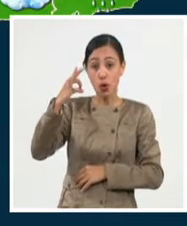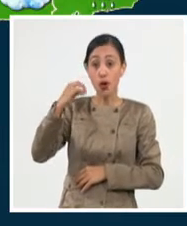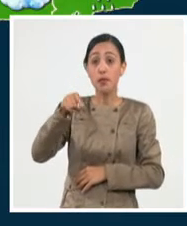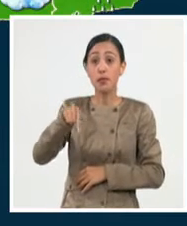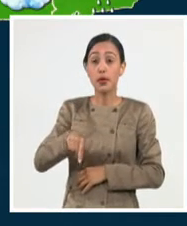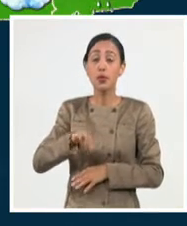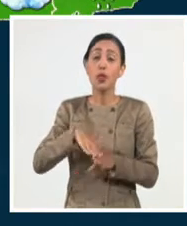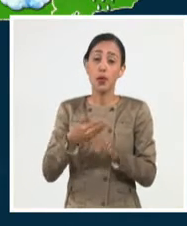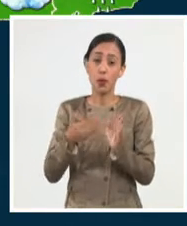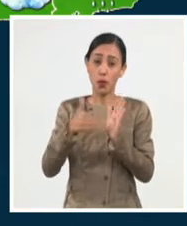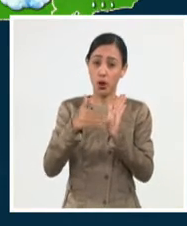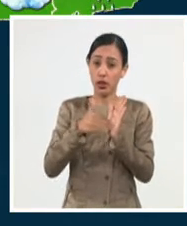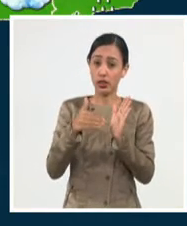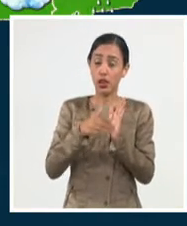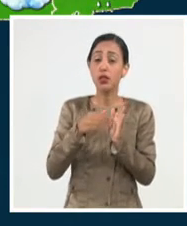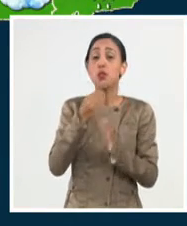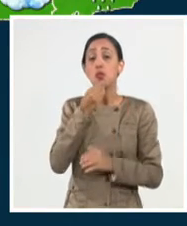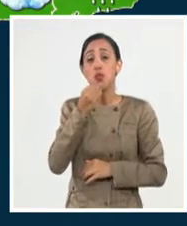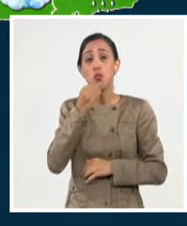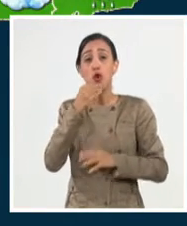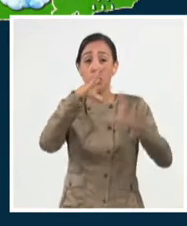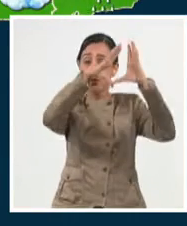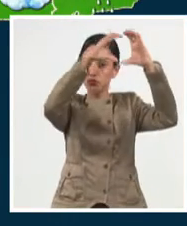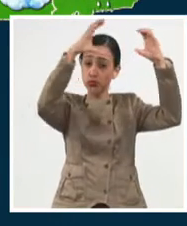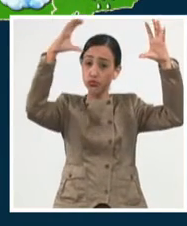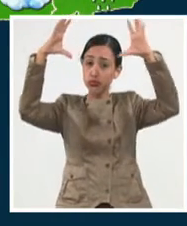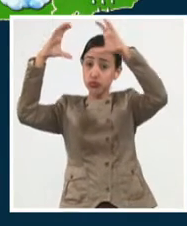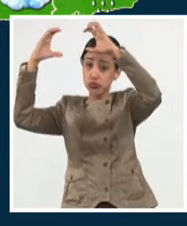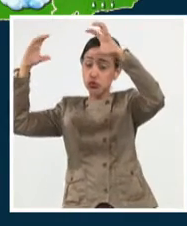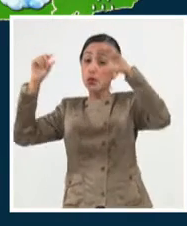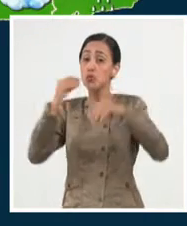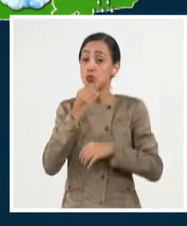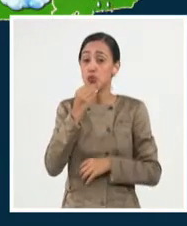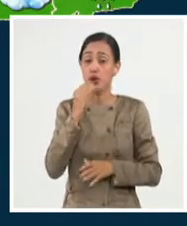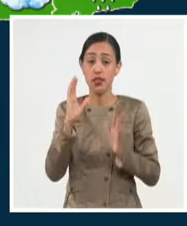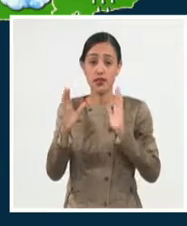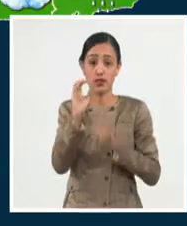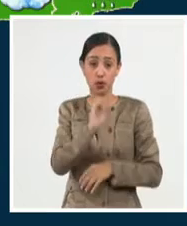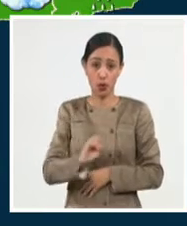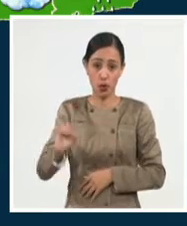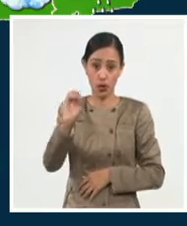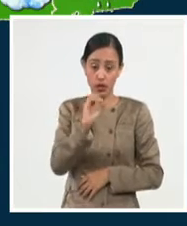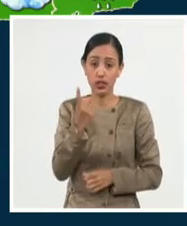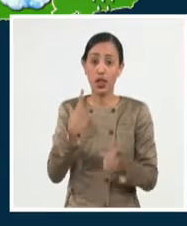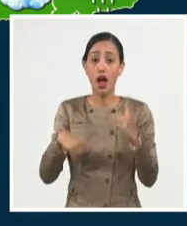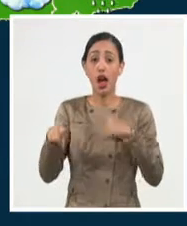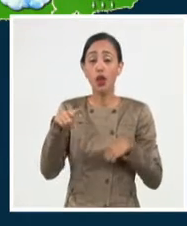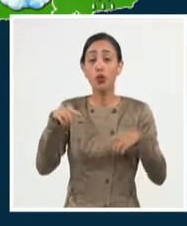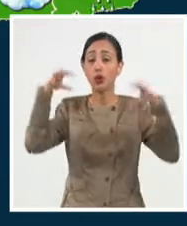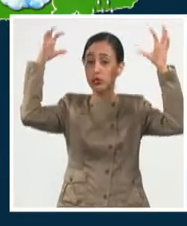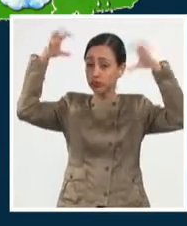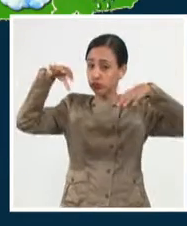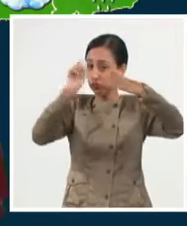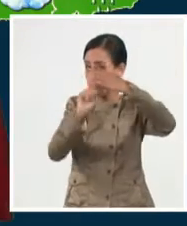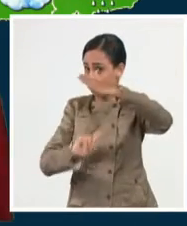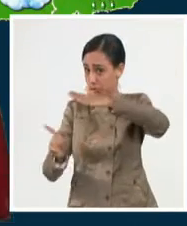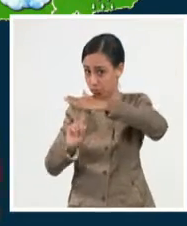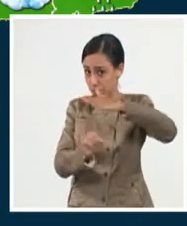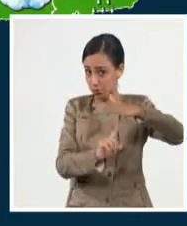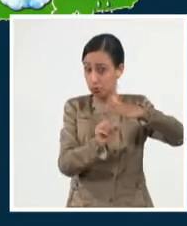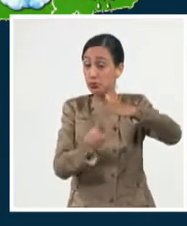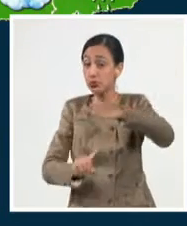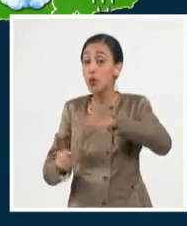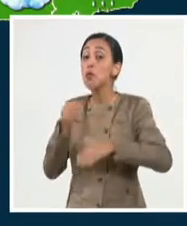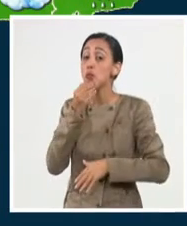nublado, y se nublará hacia localidades del interior de las regiones central y oriental, con algunos chubascos, lluvias y tormentas eléctricas,